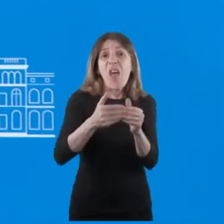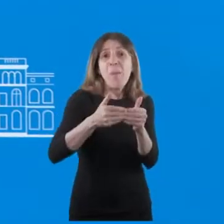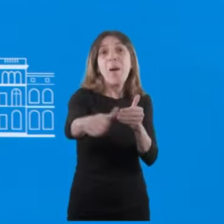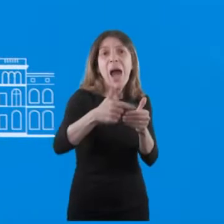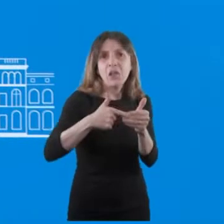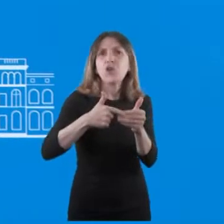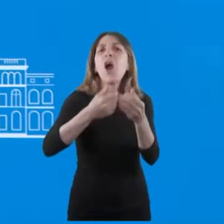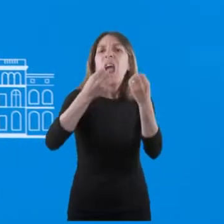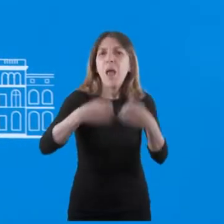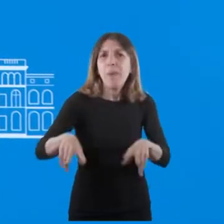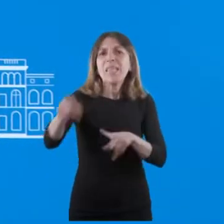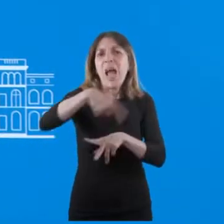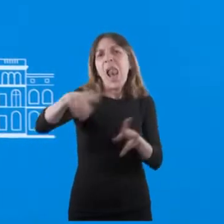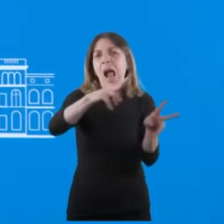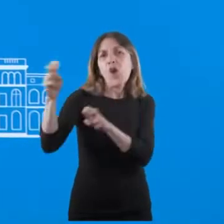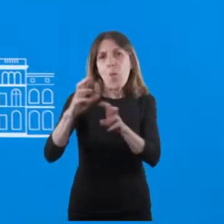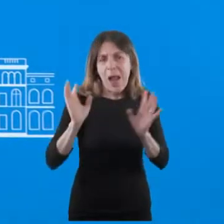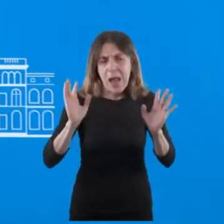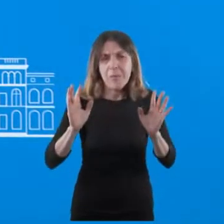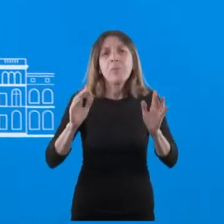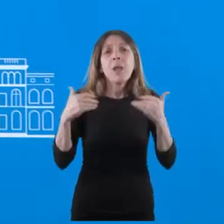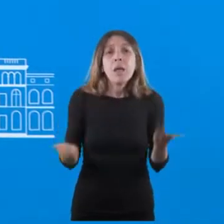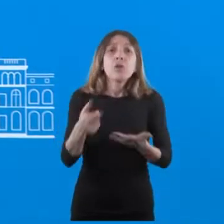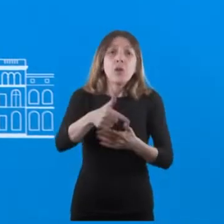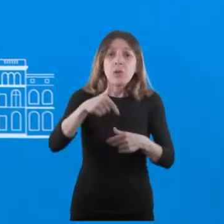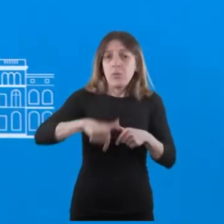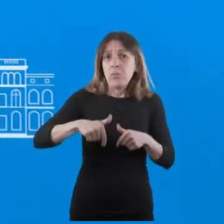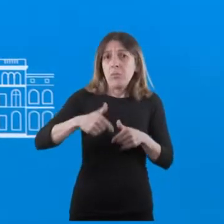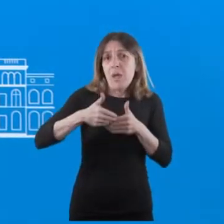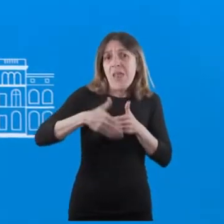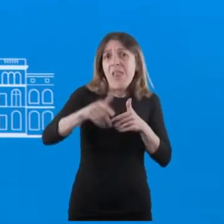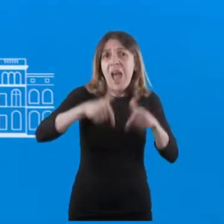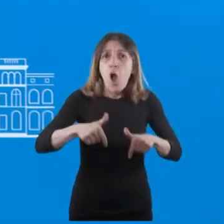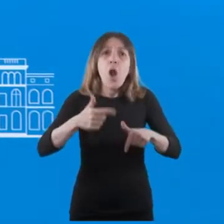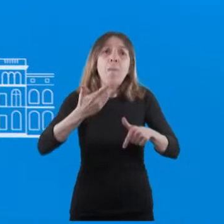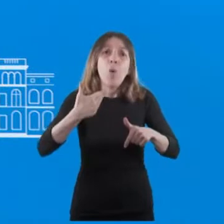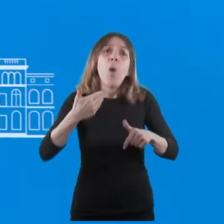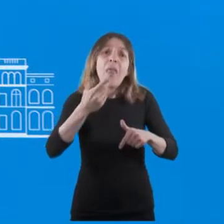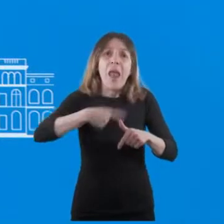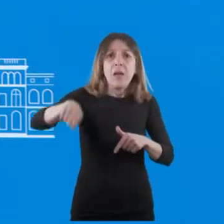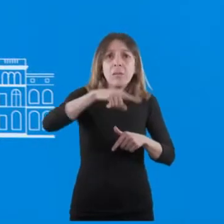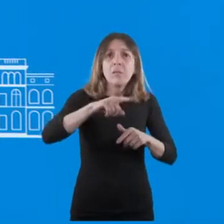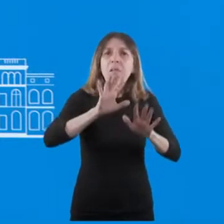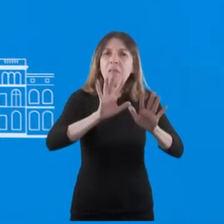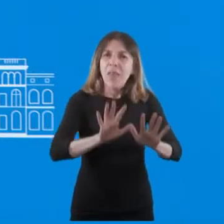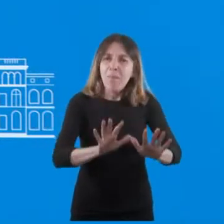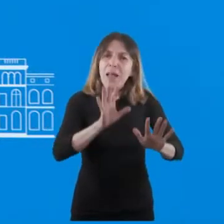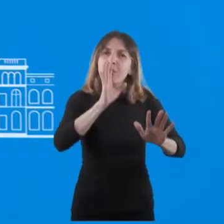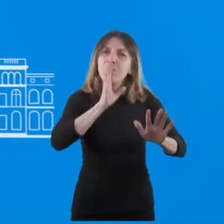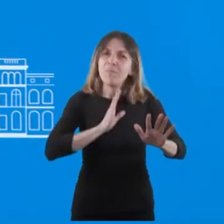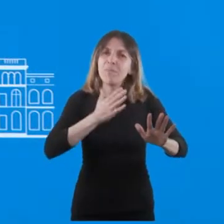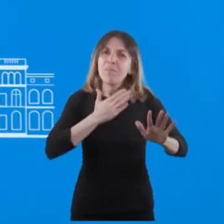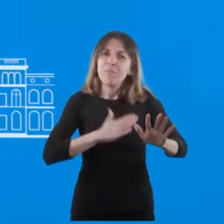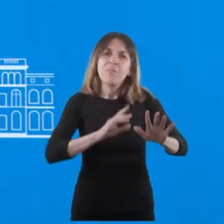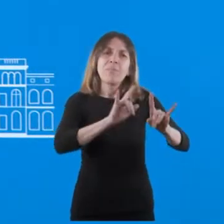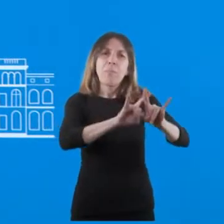poder empezar a cobrarlo. Así que ya a partir de ahora pueden ingresar despacio y con paciencia a la